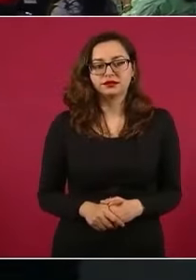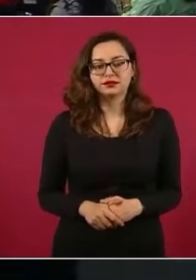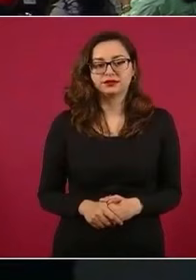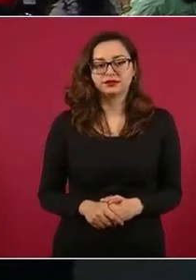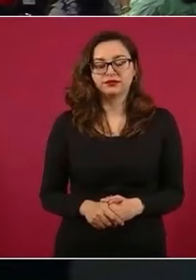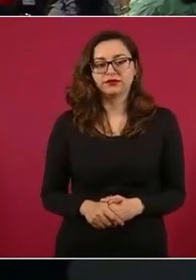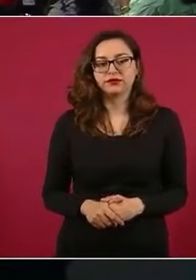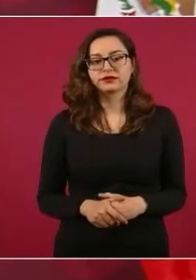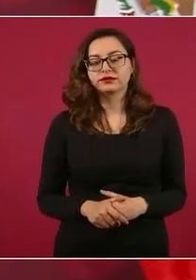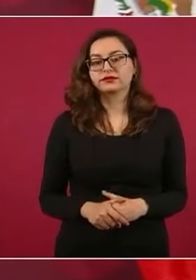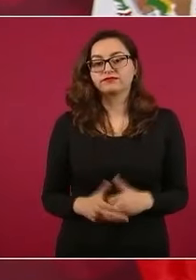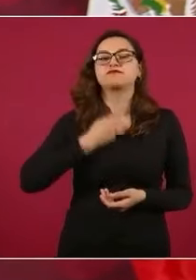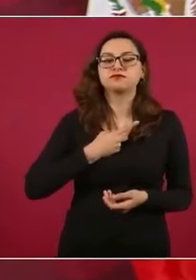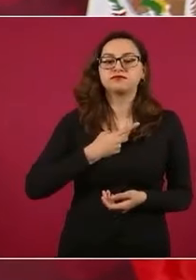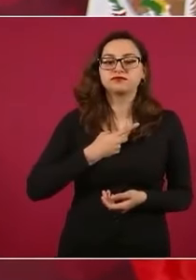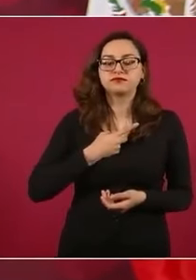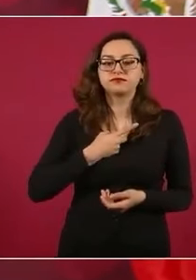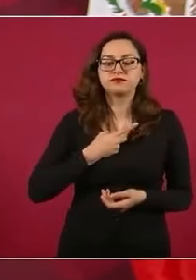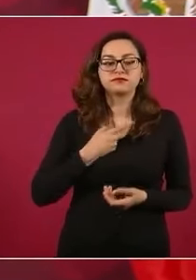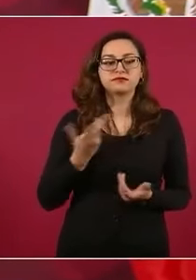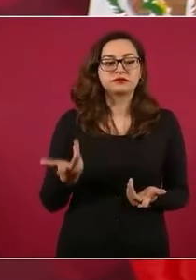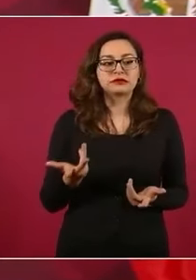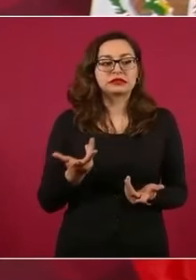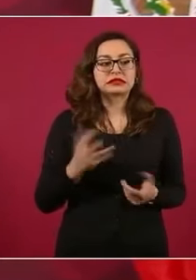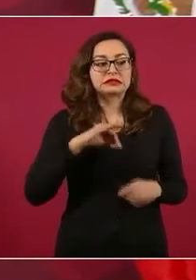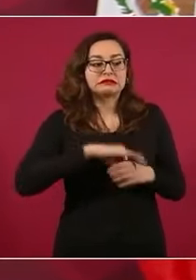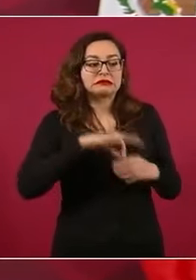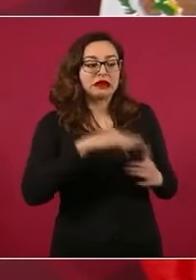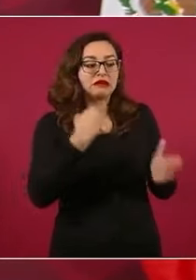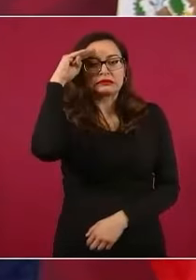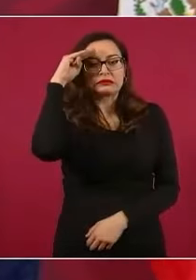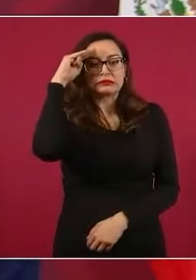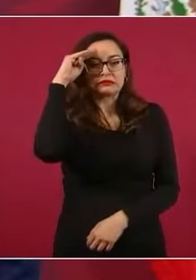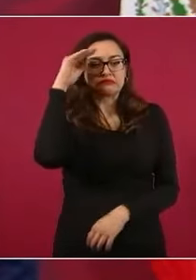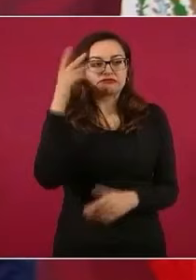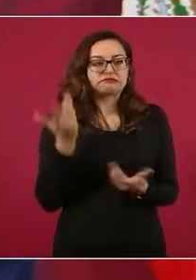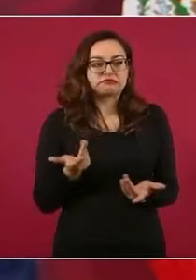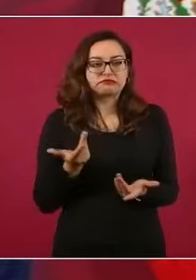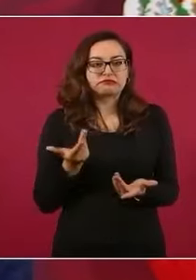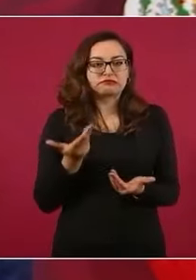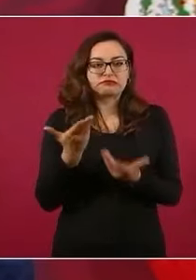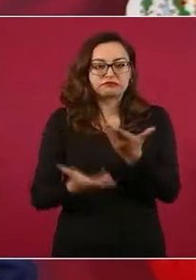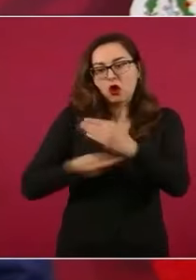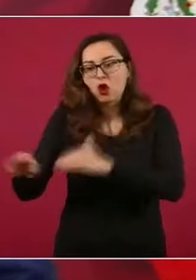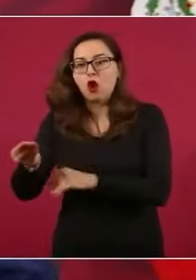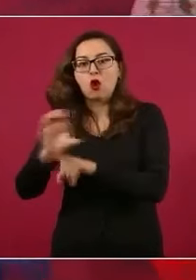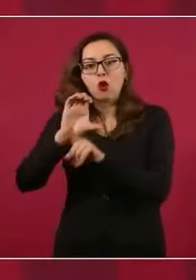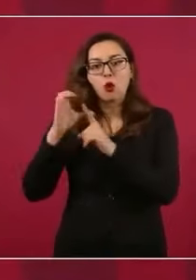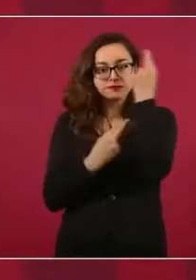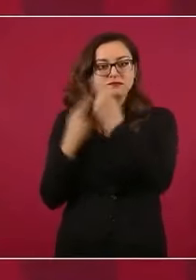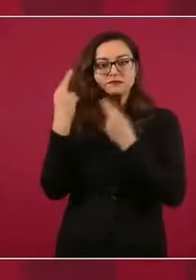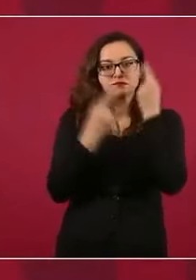dicen, vamos a procurar que se retire, que se vaya a comisiones. Mi